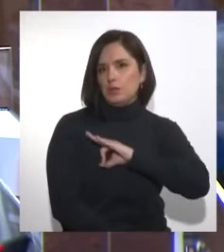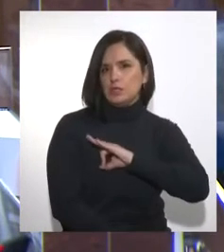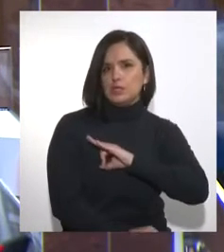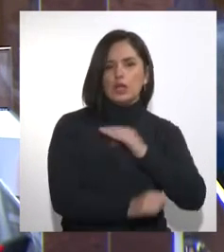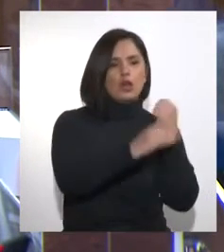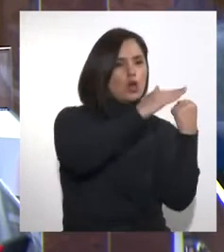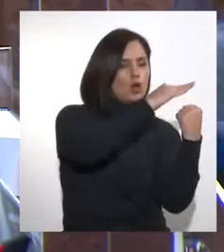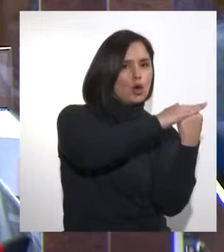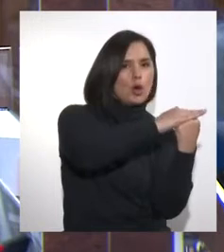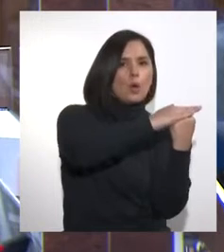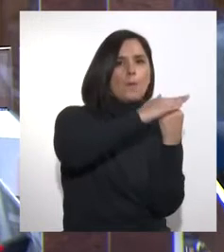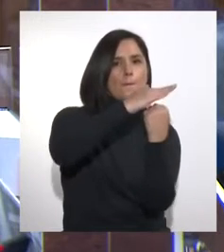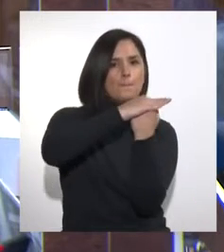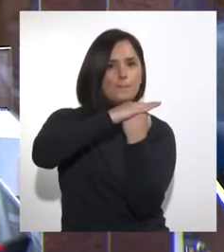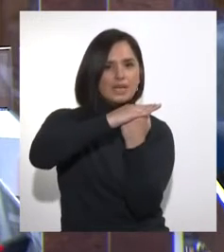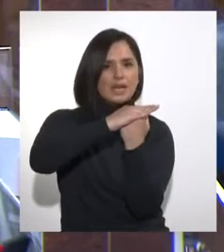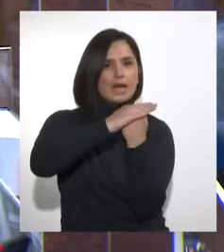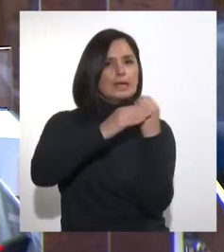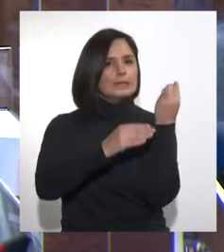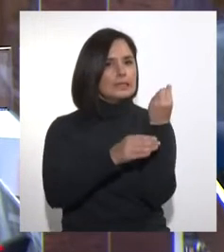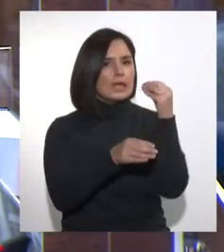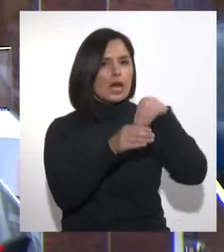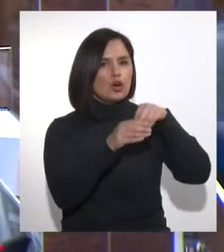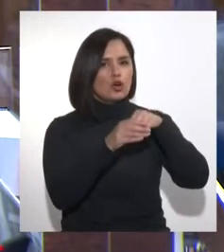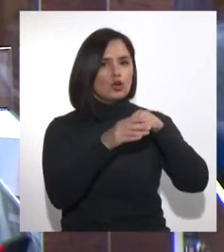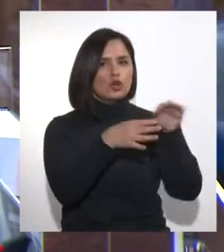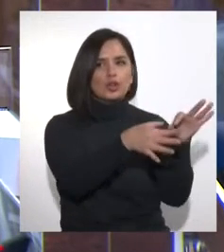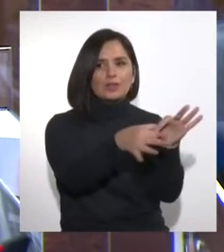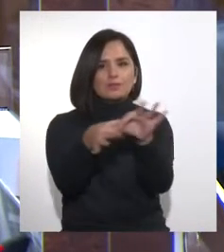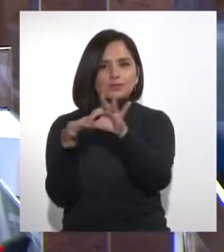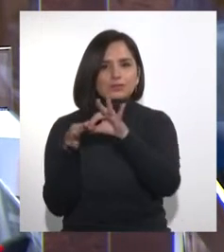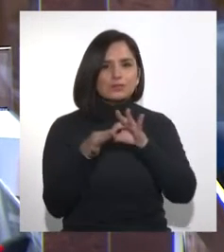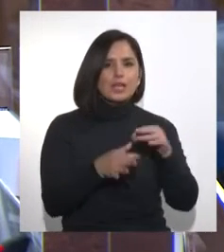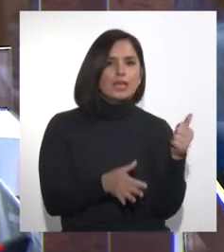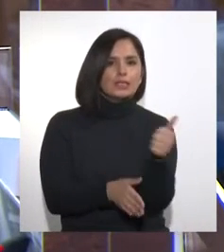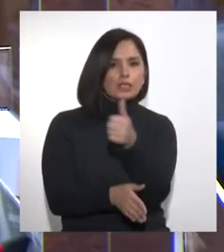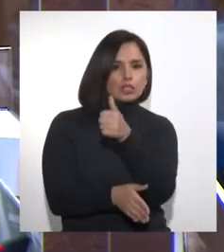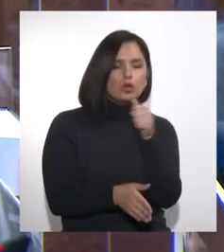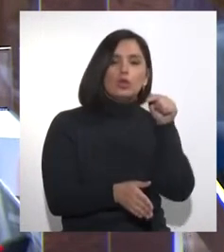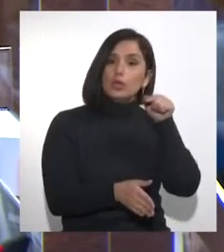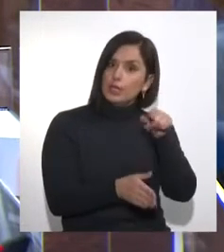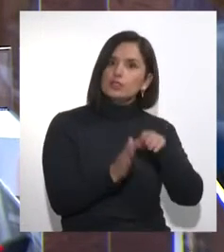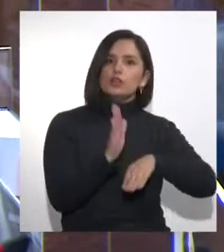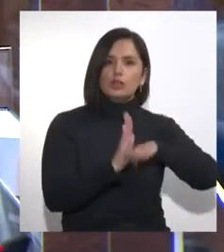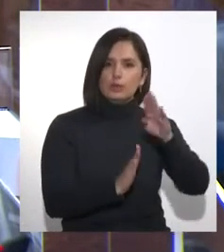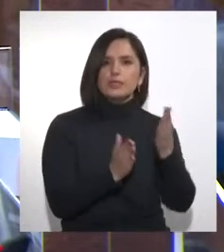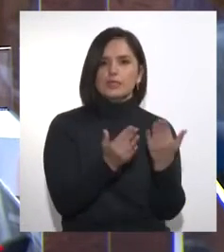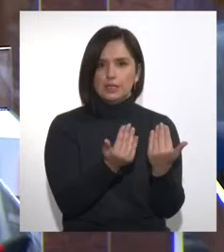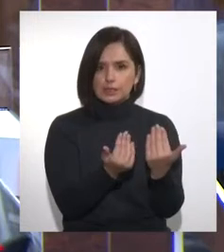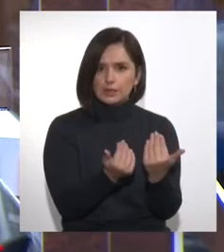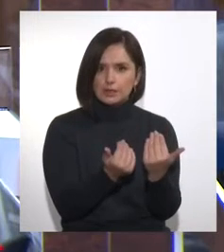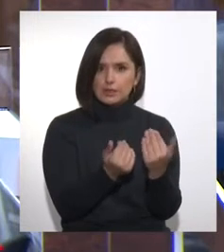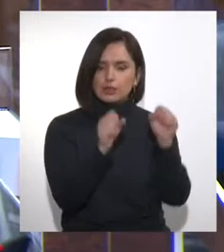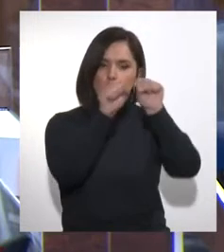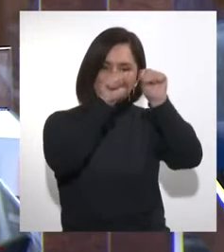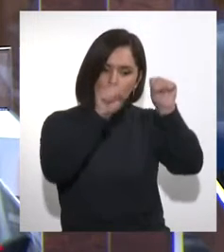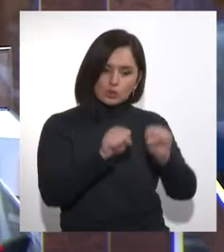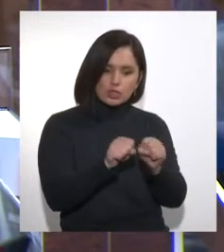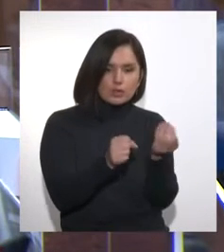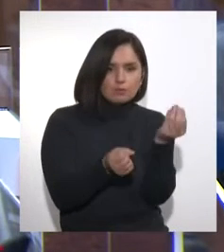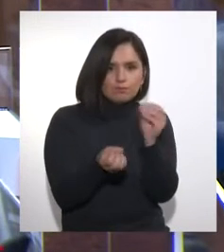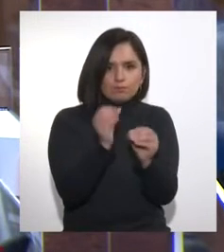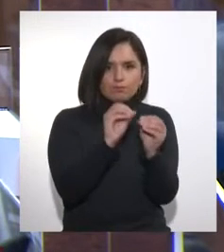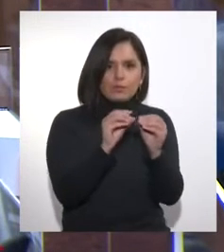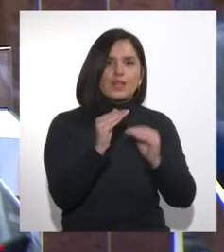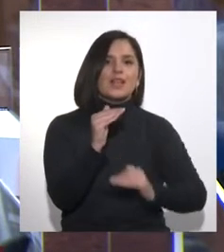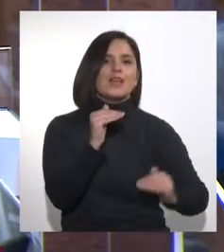es fundamental crear un pilar de ahorro colectivo. Eso es lo que más se necesita, un sistema donde se introduzca la